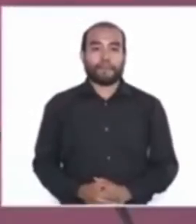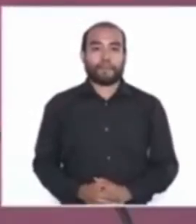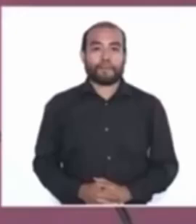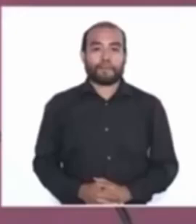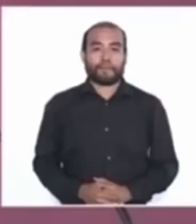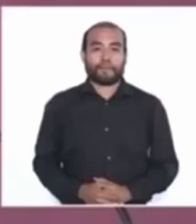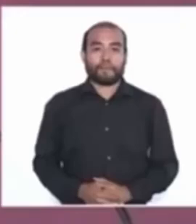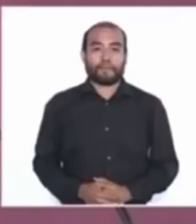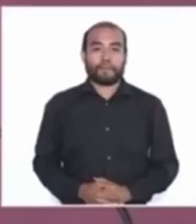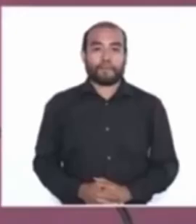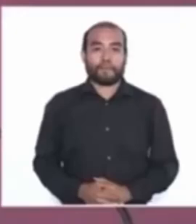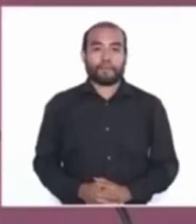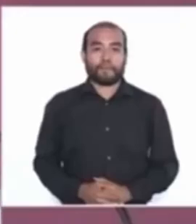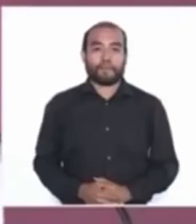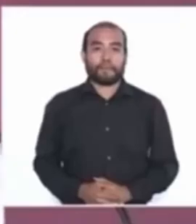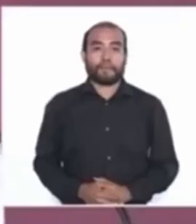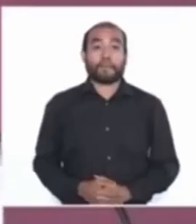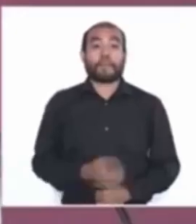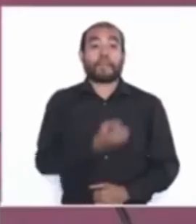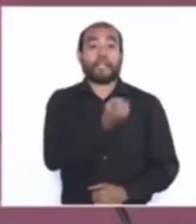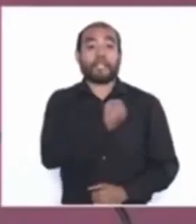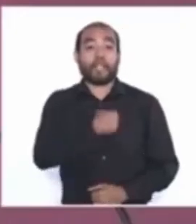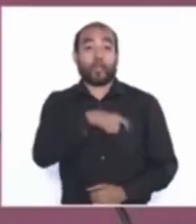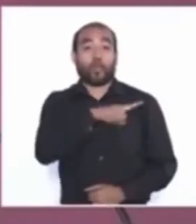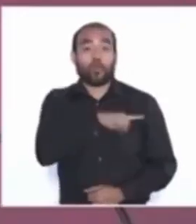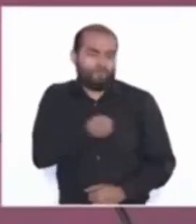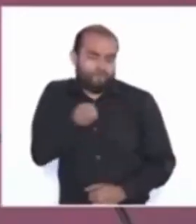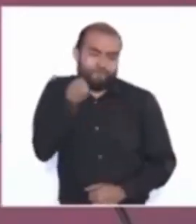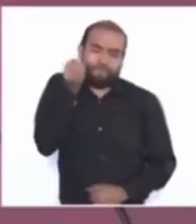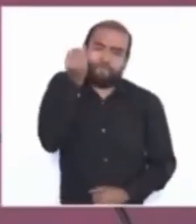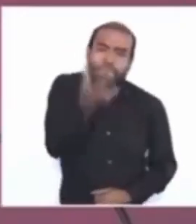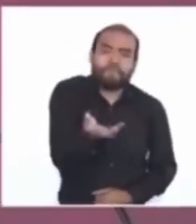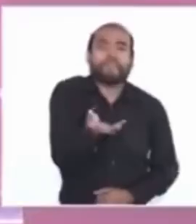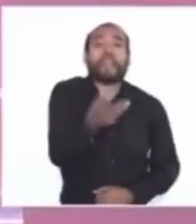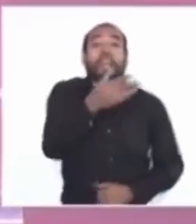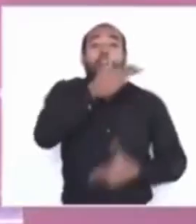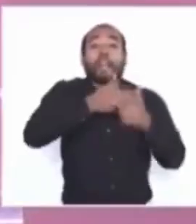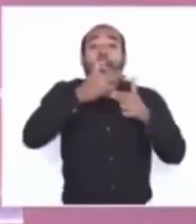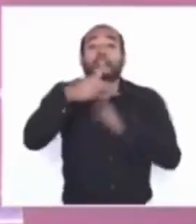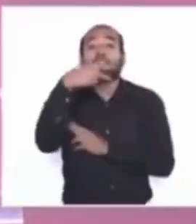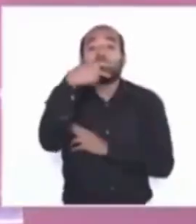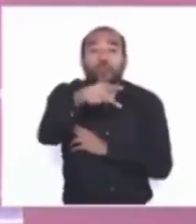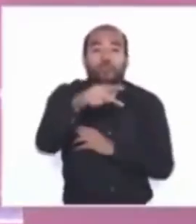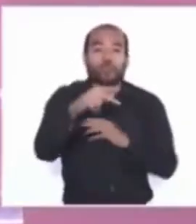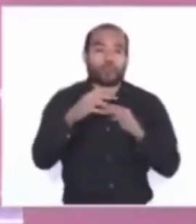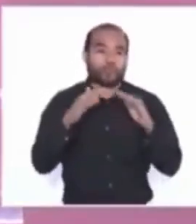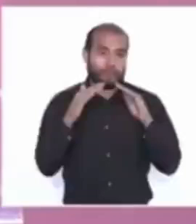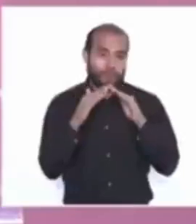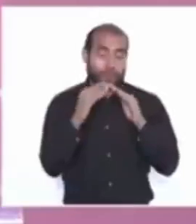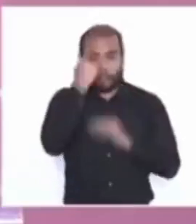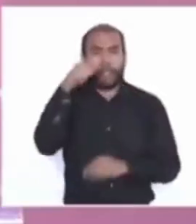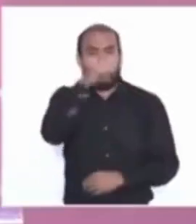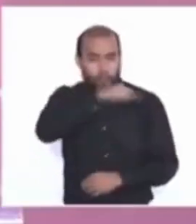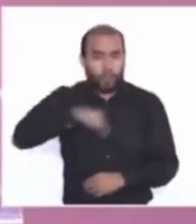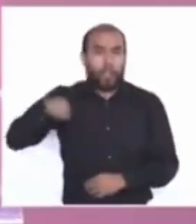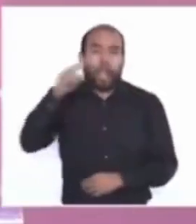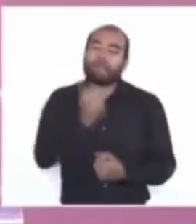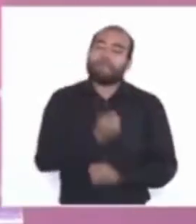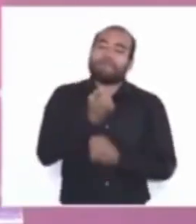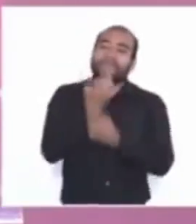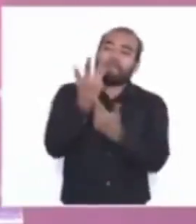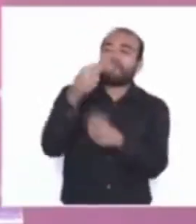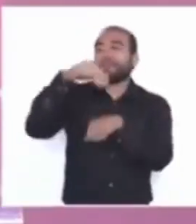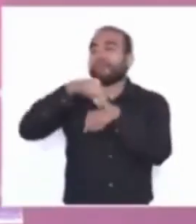Vamos a llevar la salud a su domicilio para que ustedes puedan hablar con los médicos,